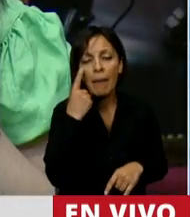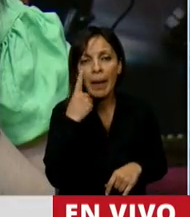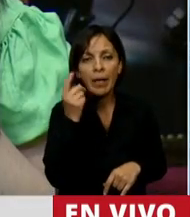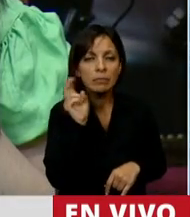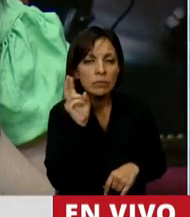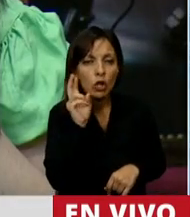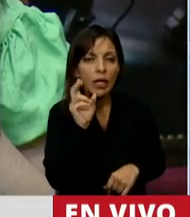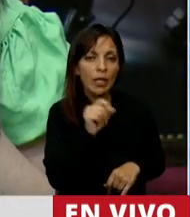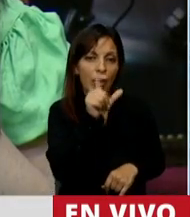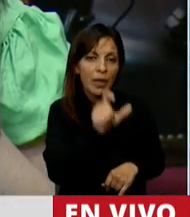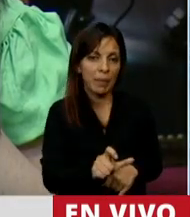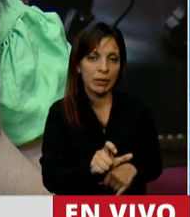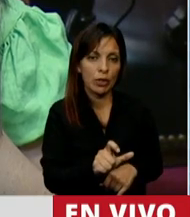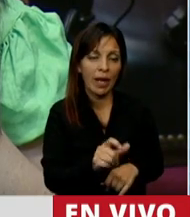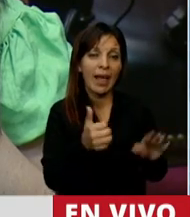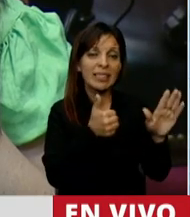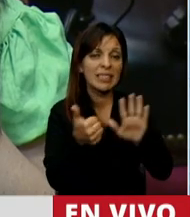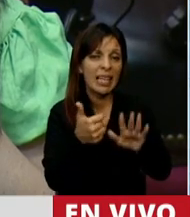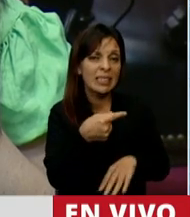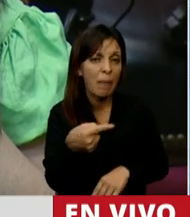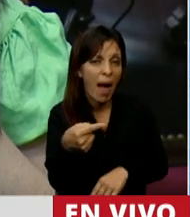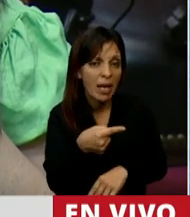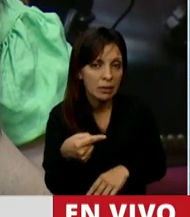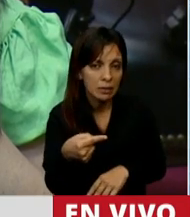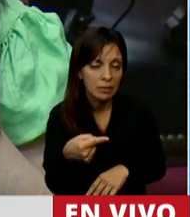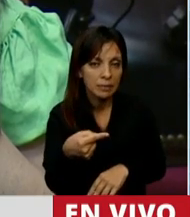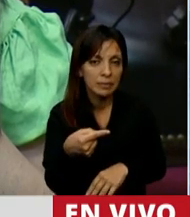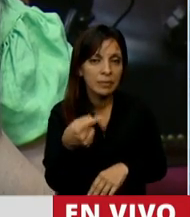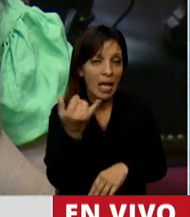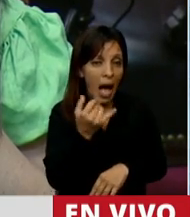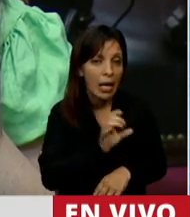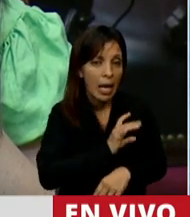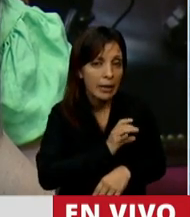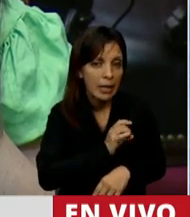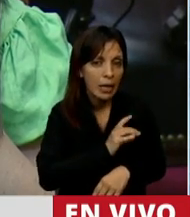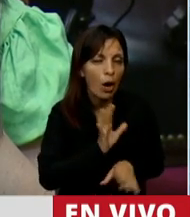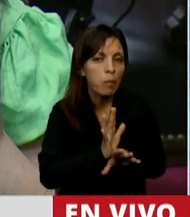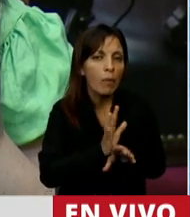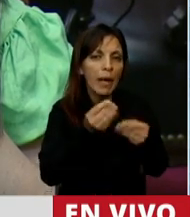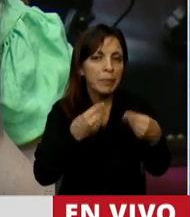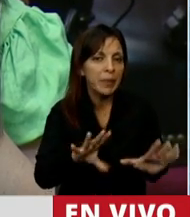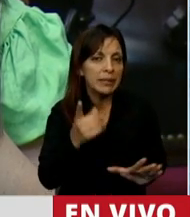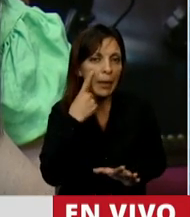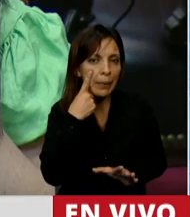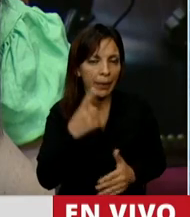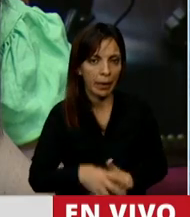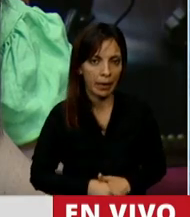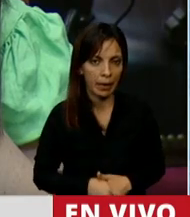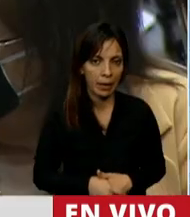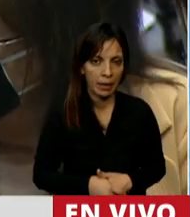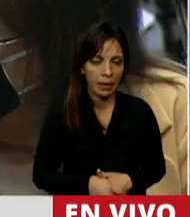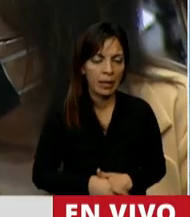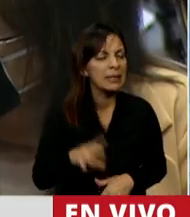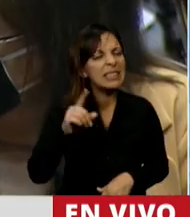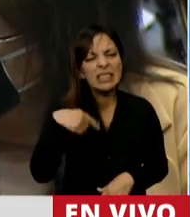esa personita de seis semanas que está comenzando a vivir. Siempre estaré